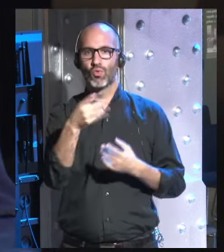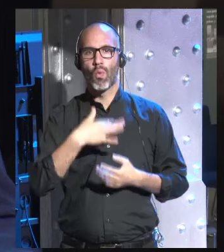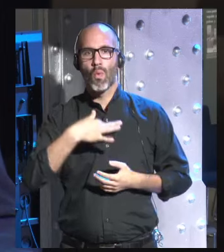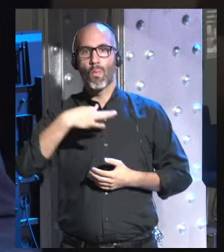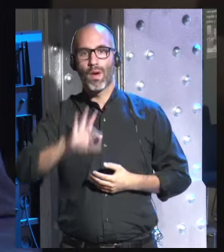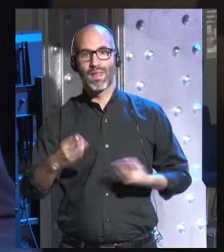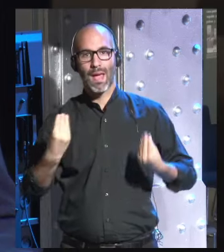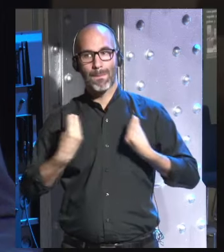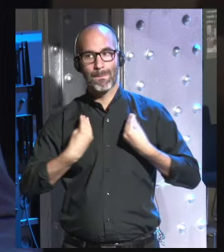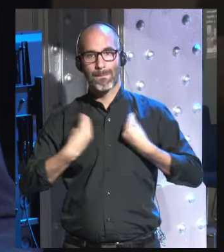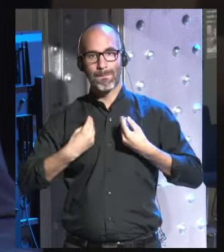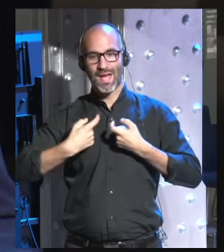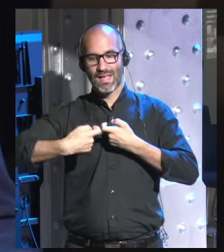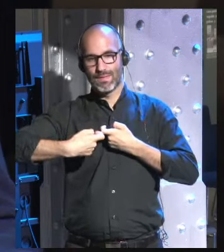vida